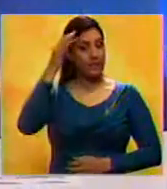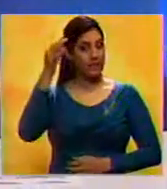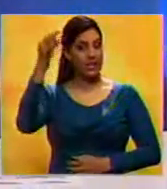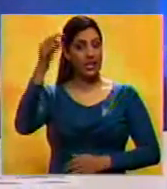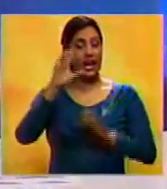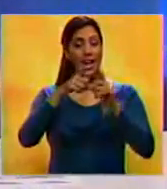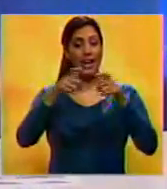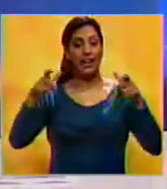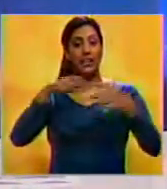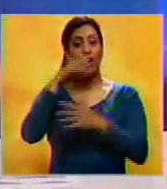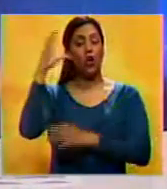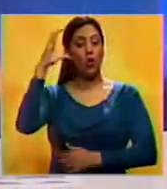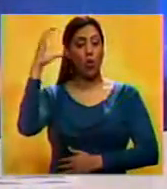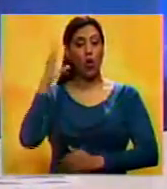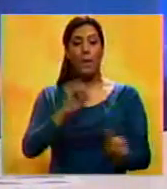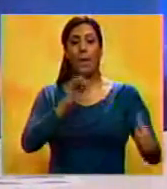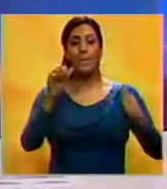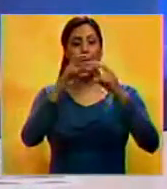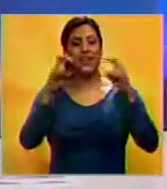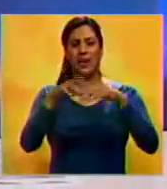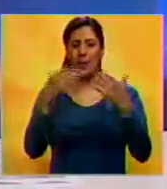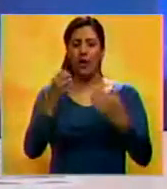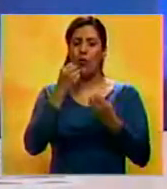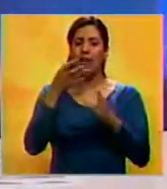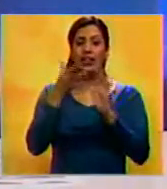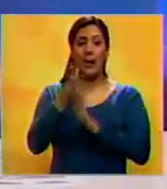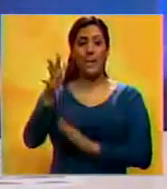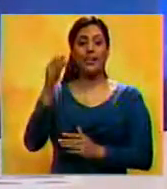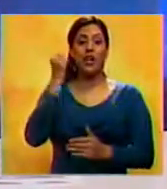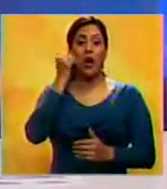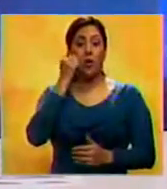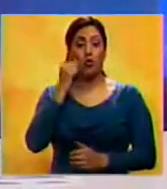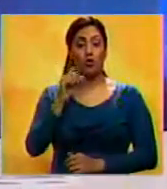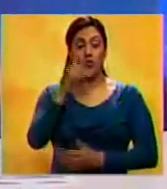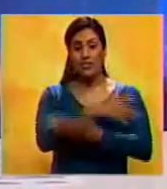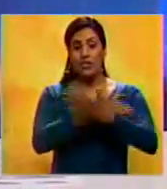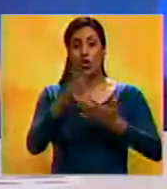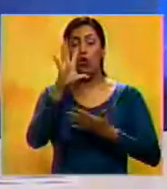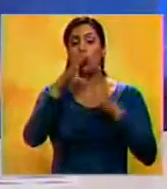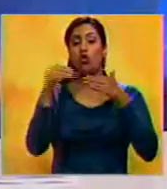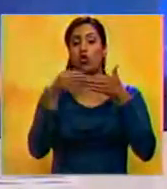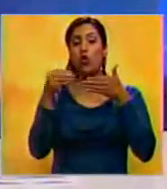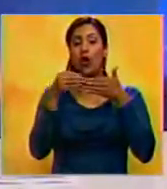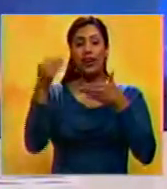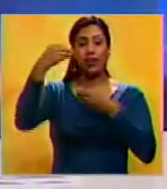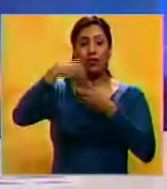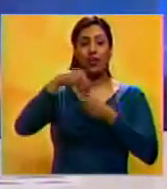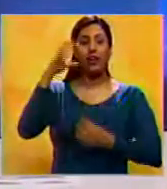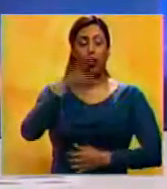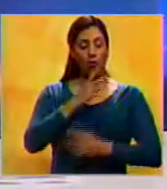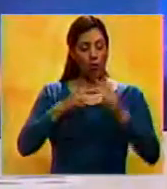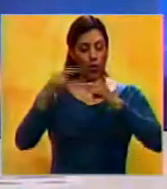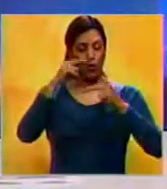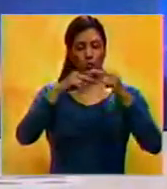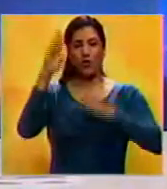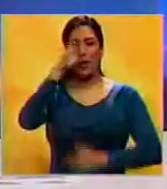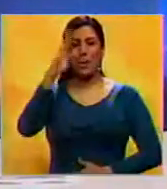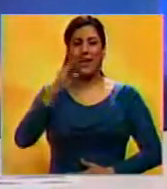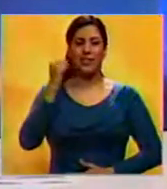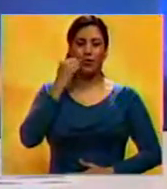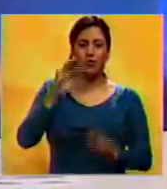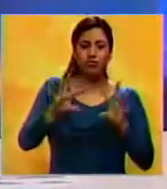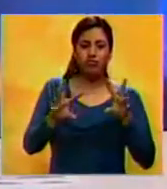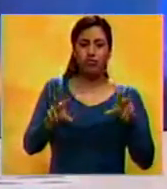El fiscal general de Colombia iniciará una investigación para determinar el presunto ingreso de un millón de dólares por parte de la constructora brasileña